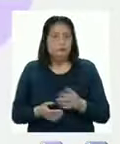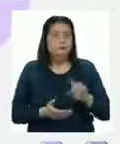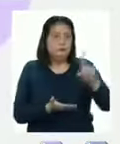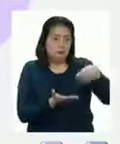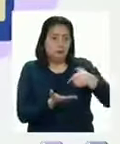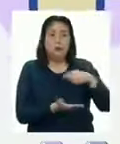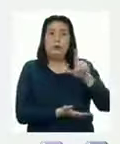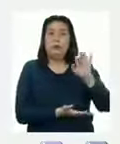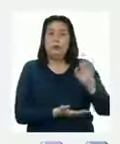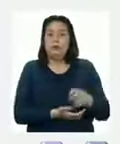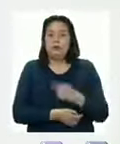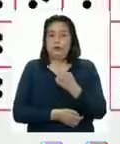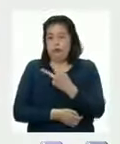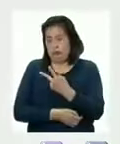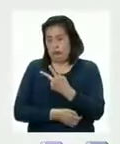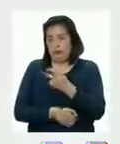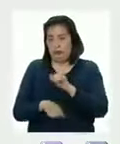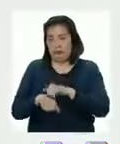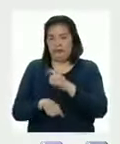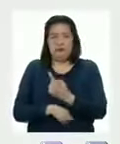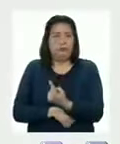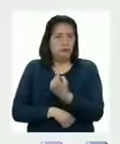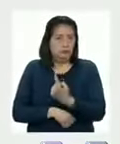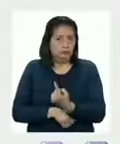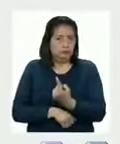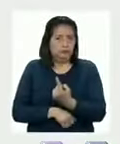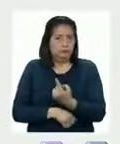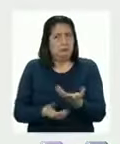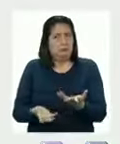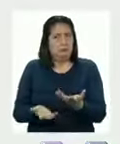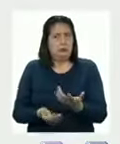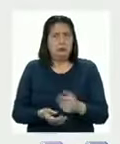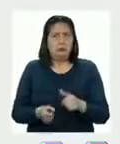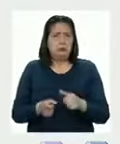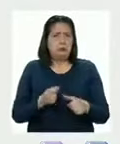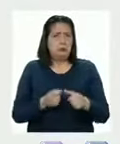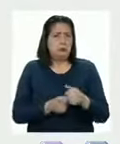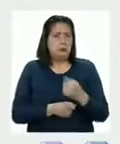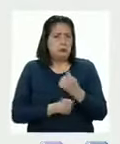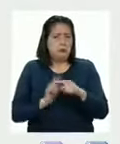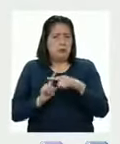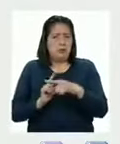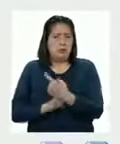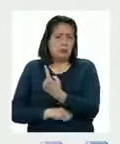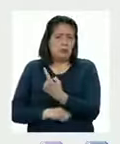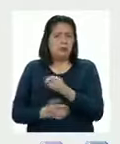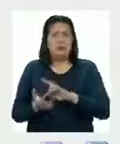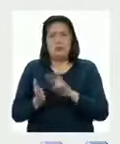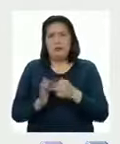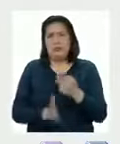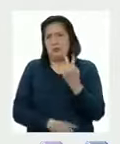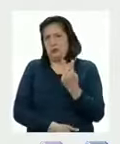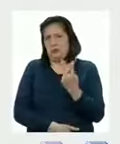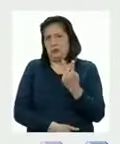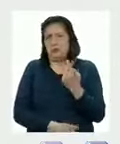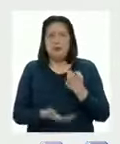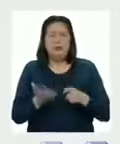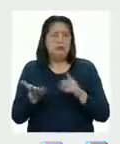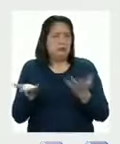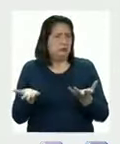Lorena nos dice que dos piedritas En el casillero del uno Valen como uno más uno Es decir, dos